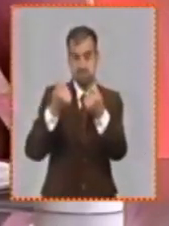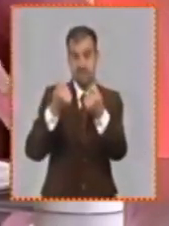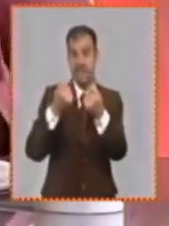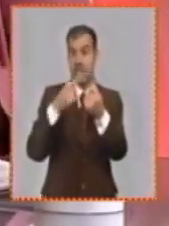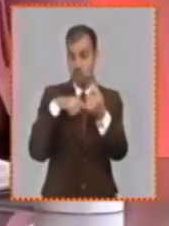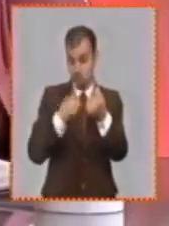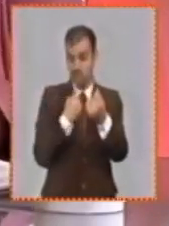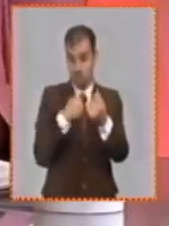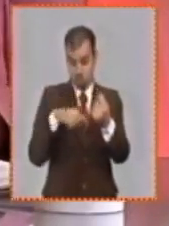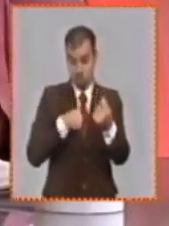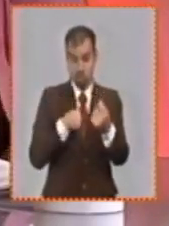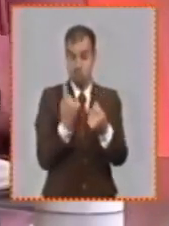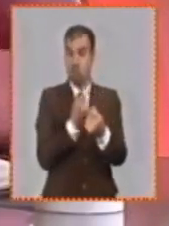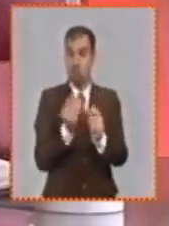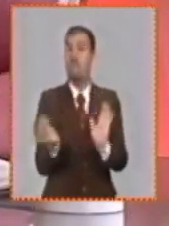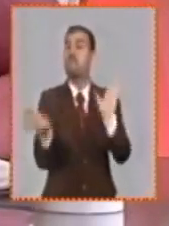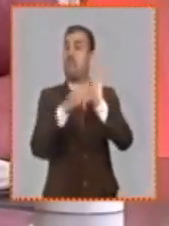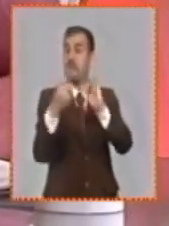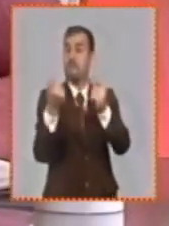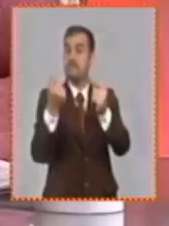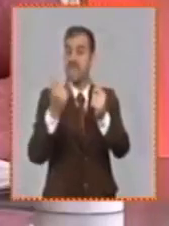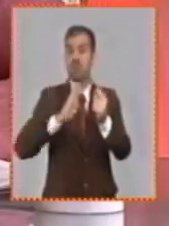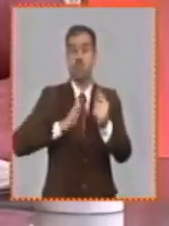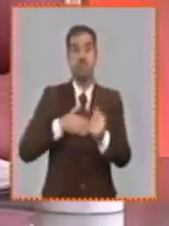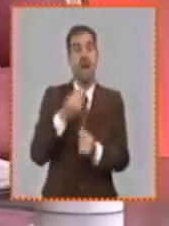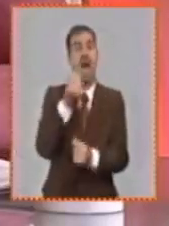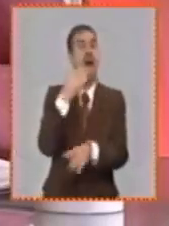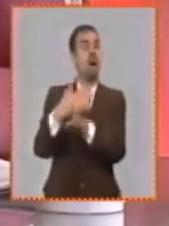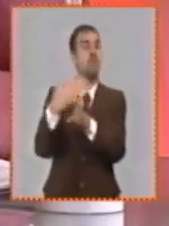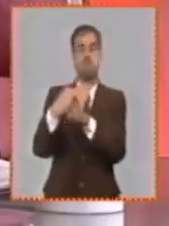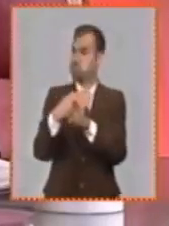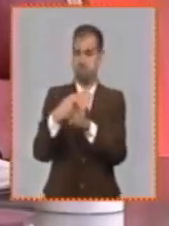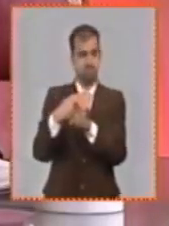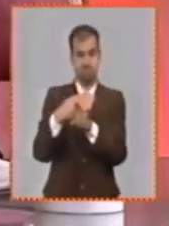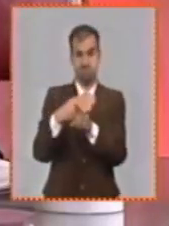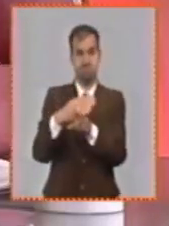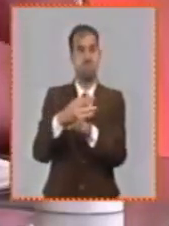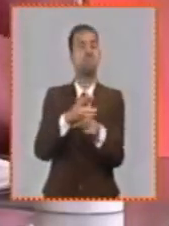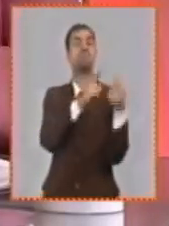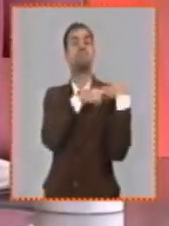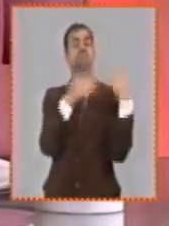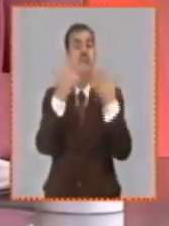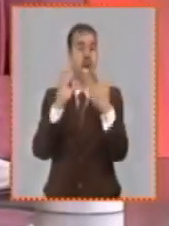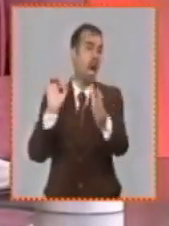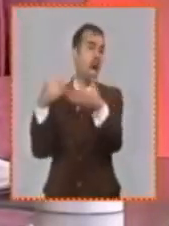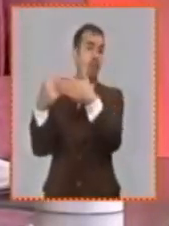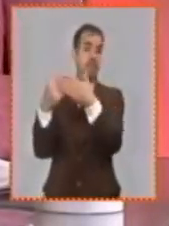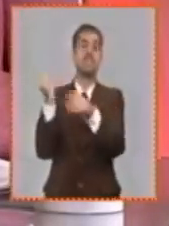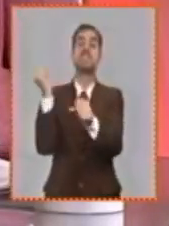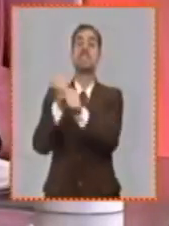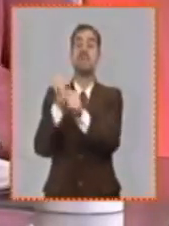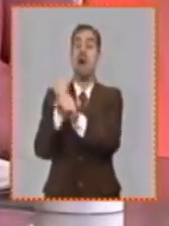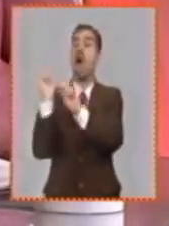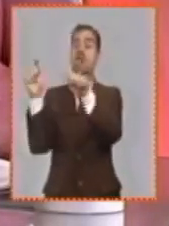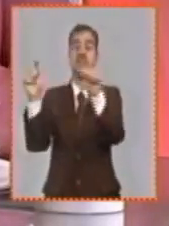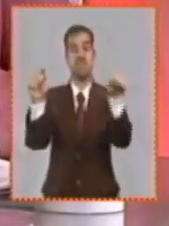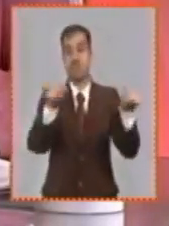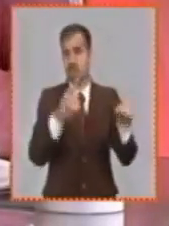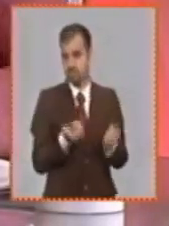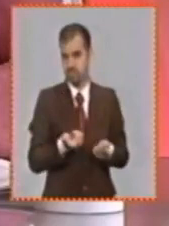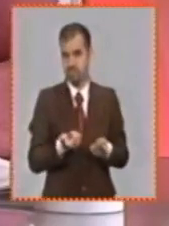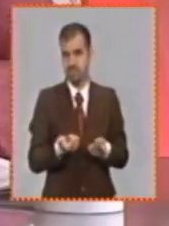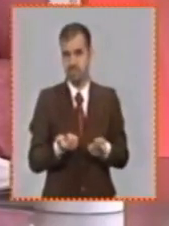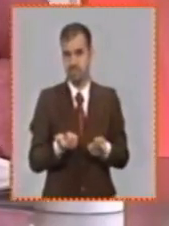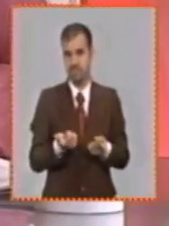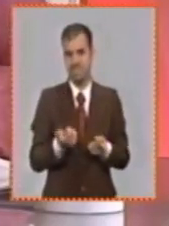centralmente estamos hablando de precios que son descentralizados bajo principios que son los que se disponen sobre